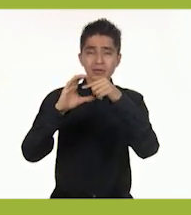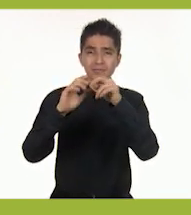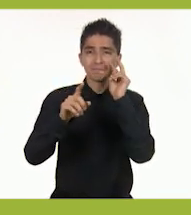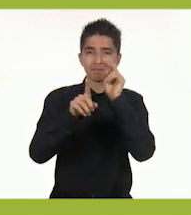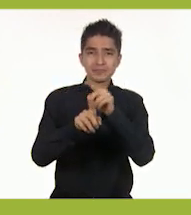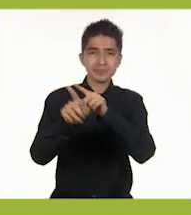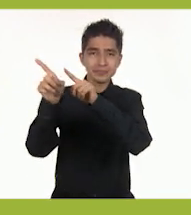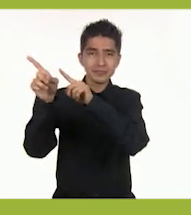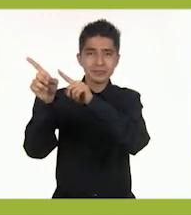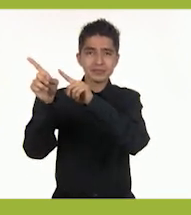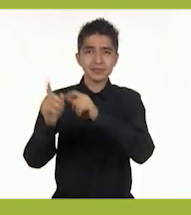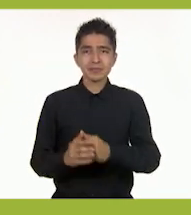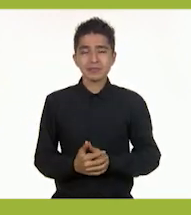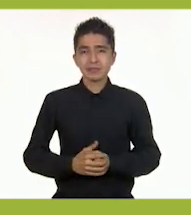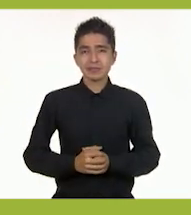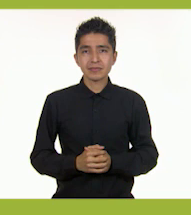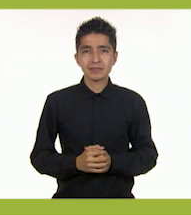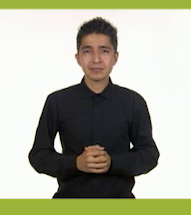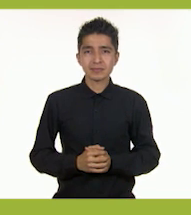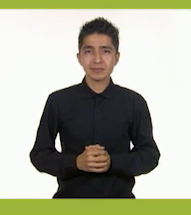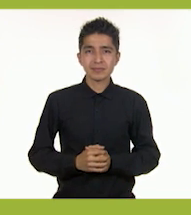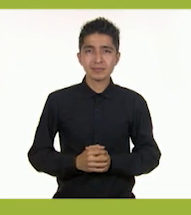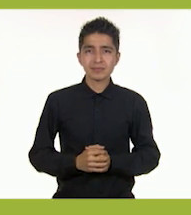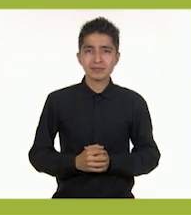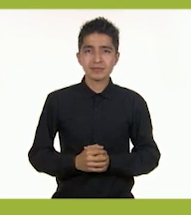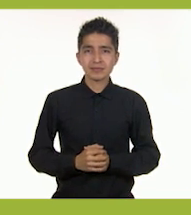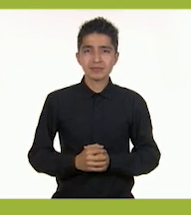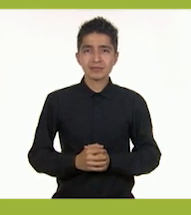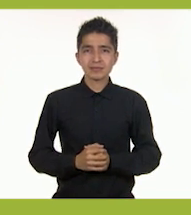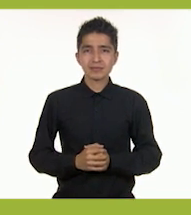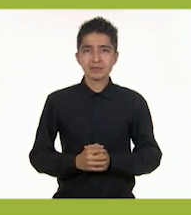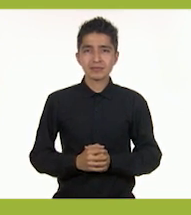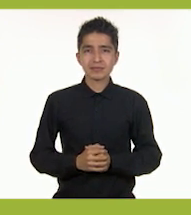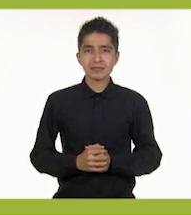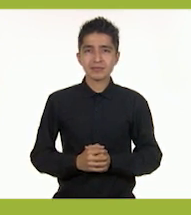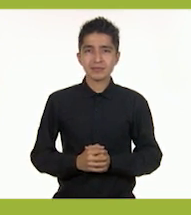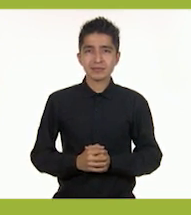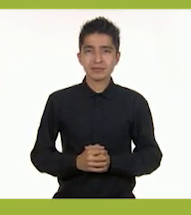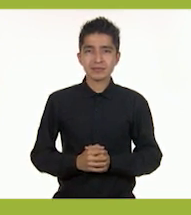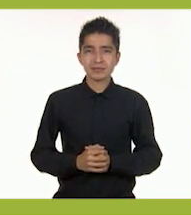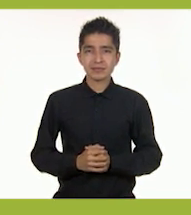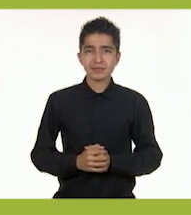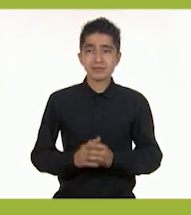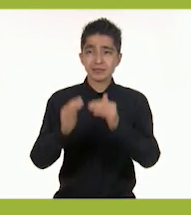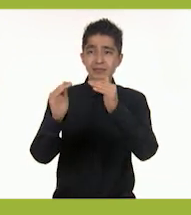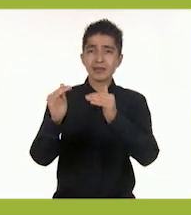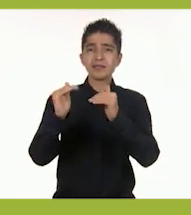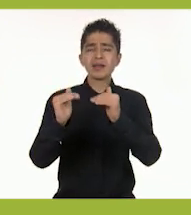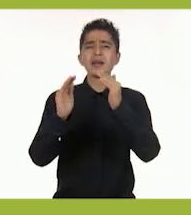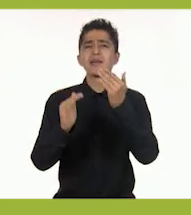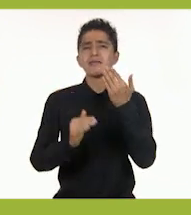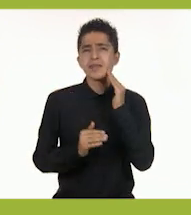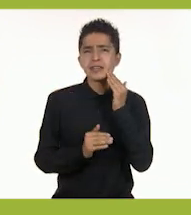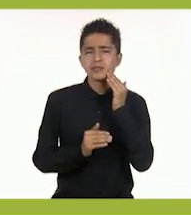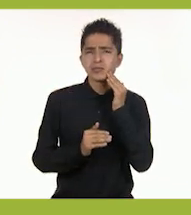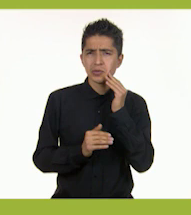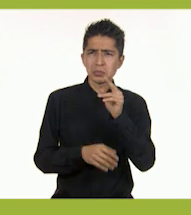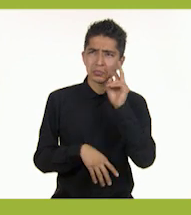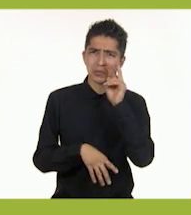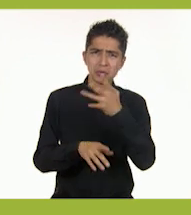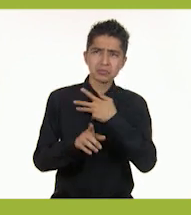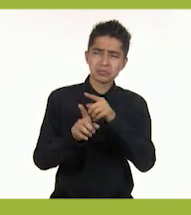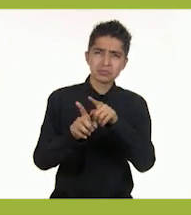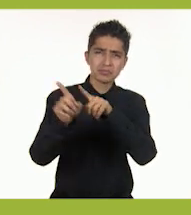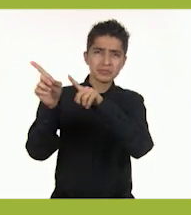.escolar.nube.cep.gov.mx Facebook, arroba cep